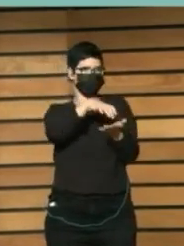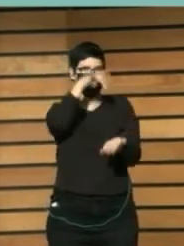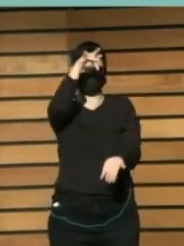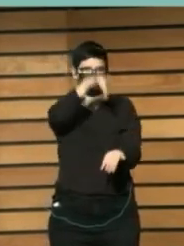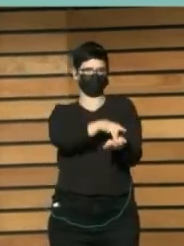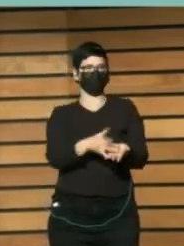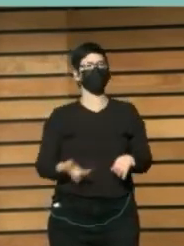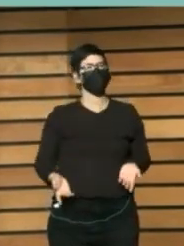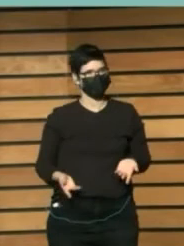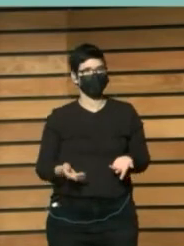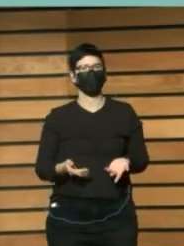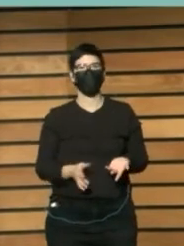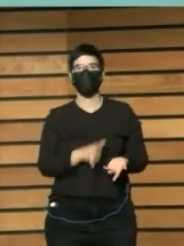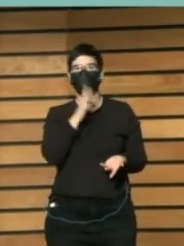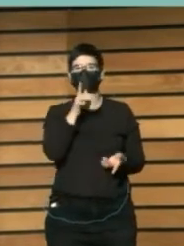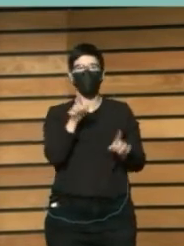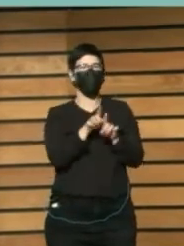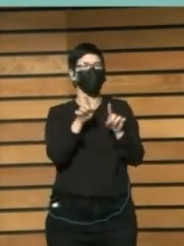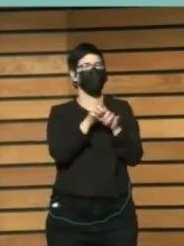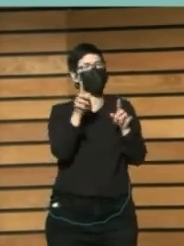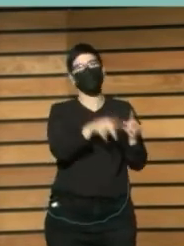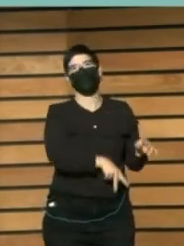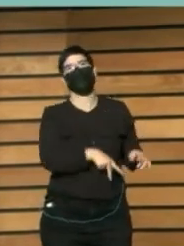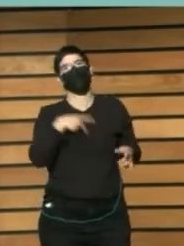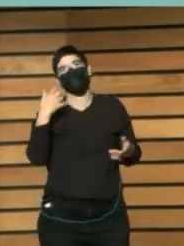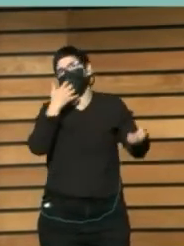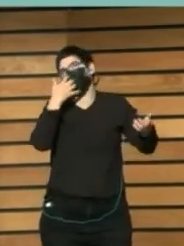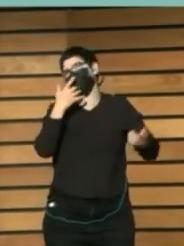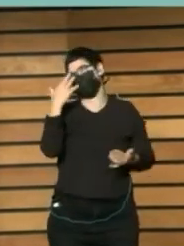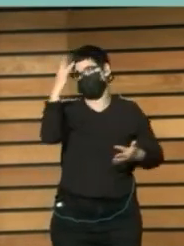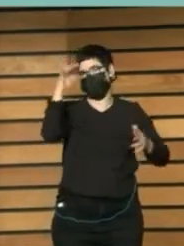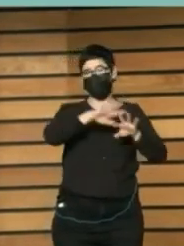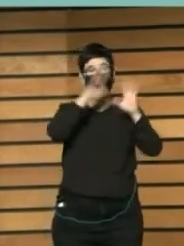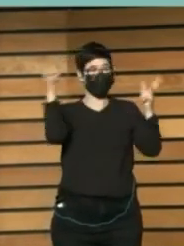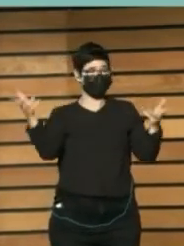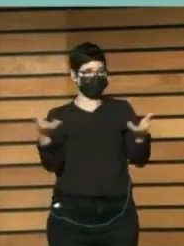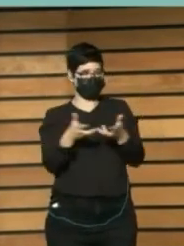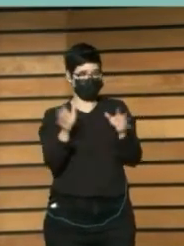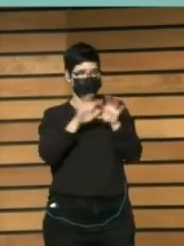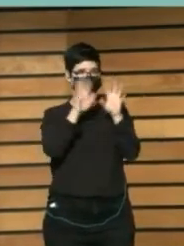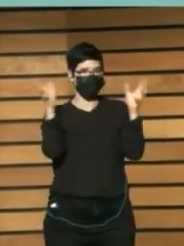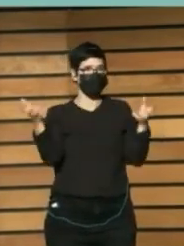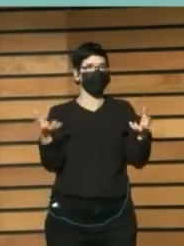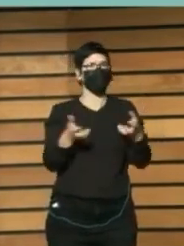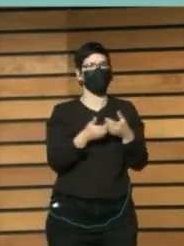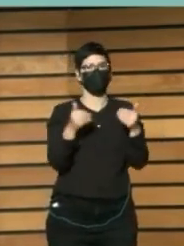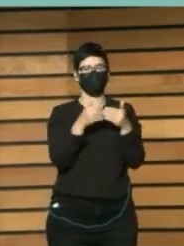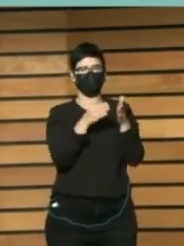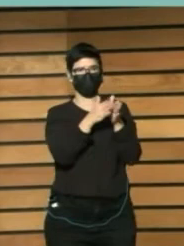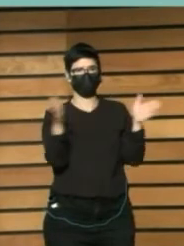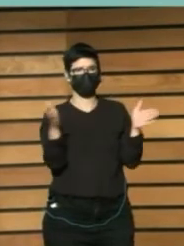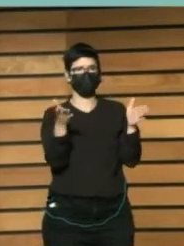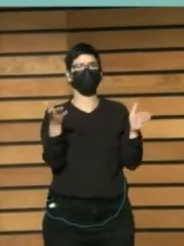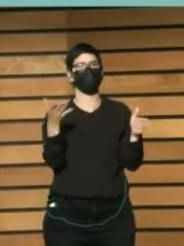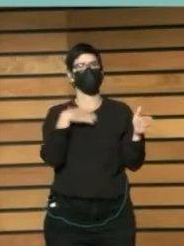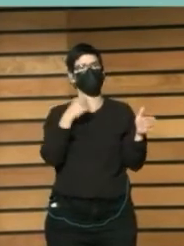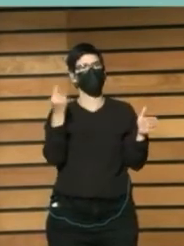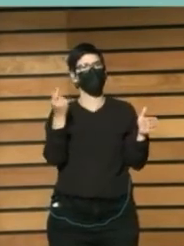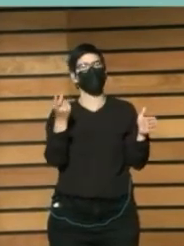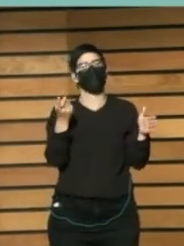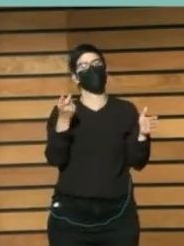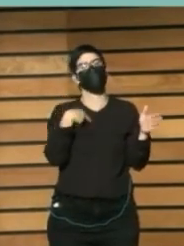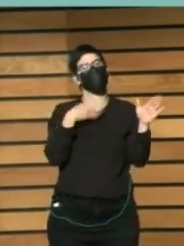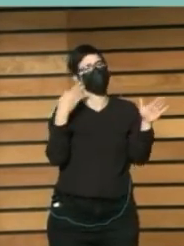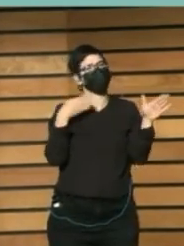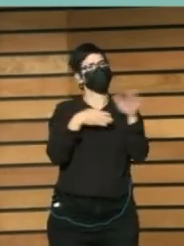Porque En líneas Generales Por ejemplo En internet Cuando internet Abre una serie De posibilidades Para